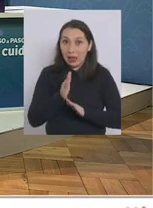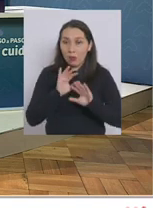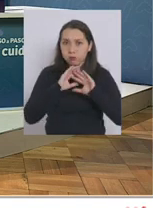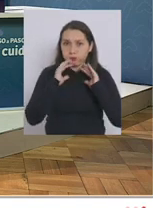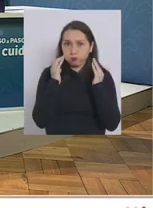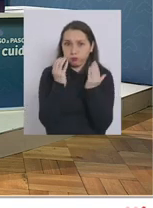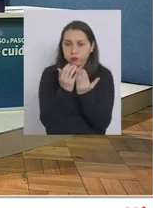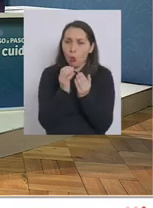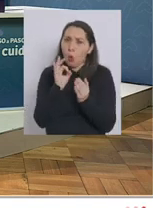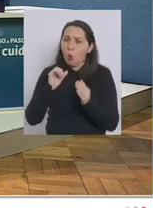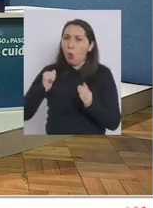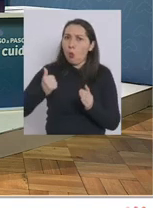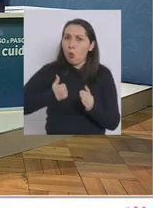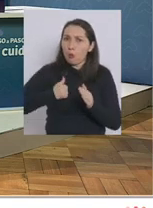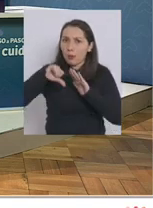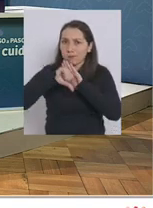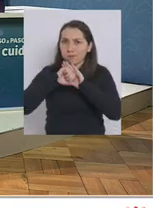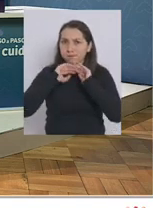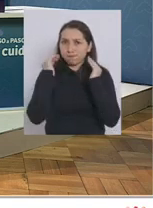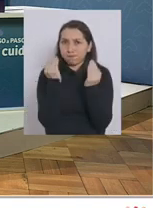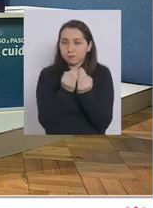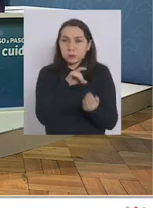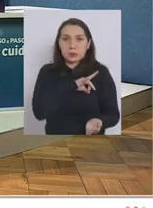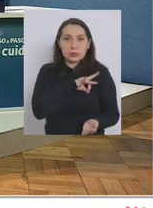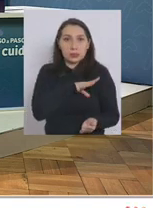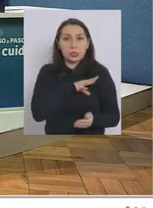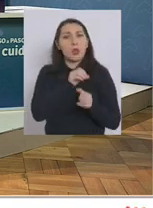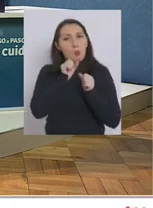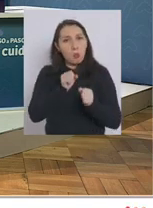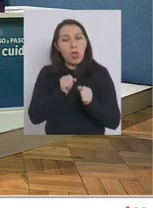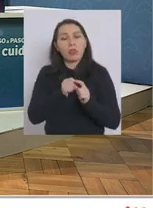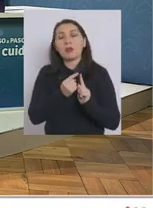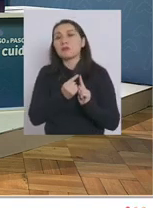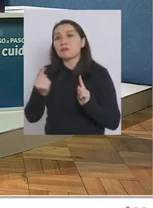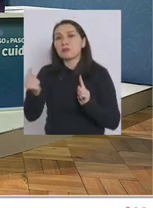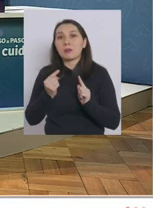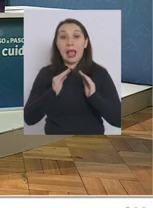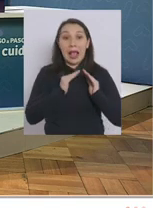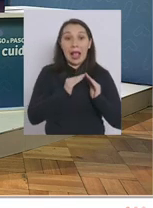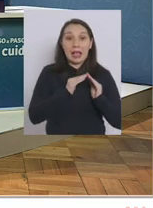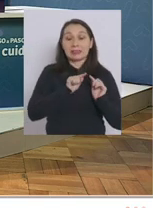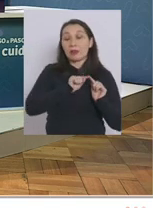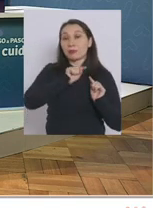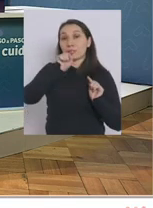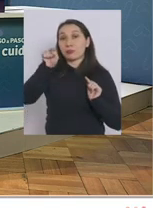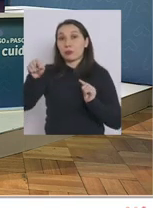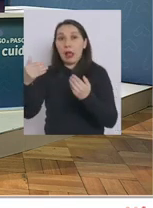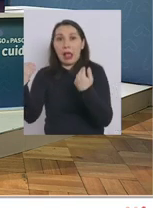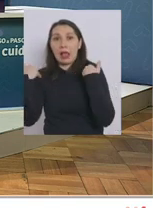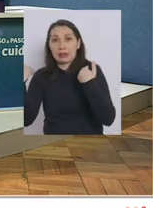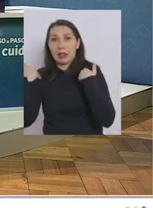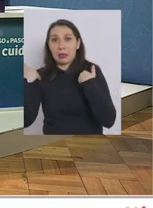burbuja deben permanecer encerrados se evalúa que puedan moverse por ejemplo desde su casa al entrenamiento